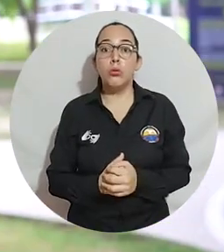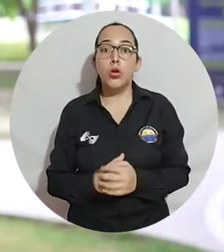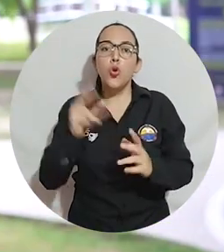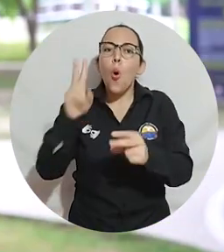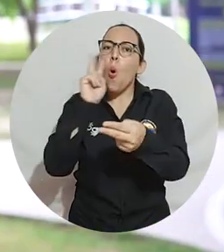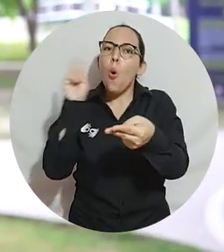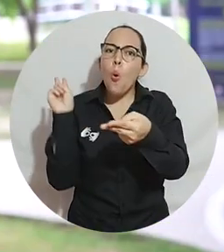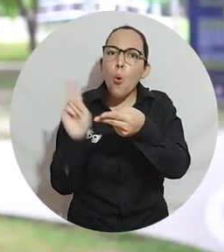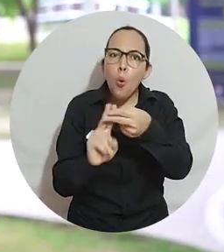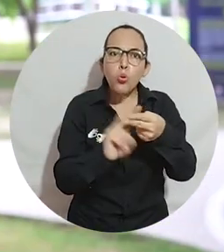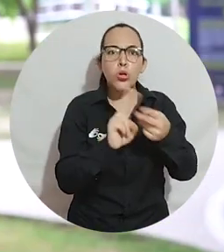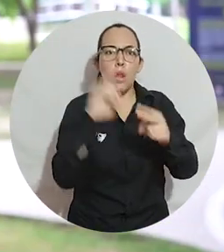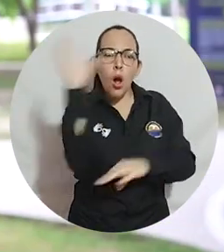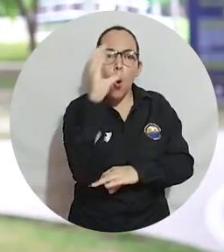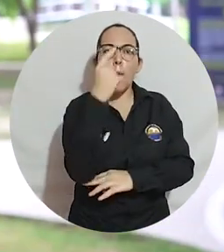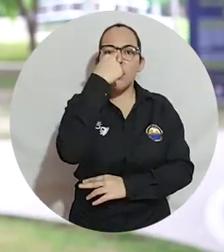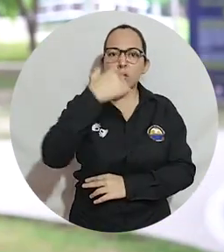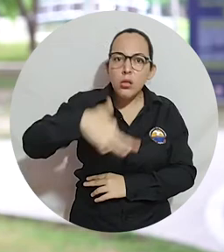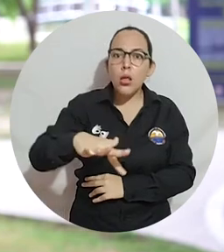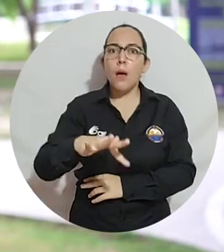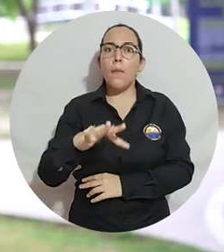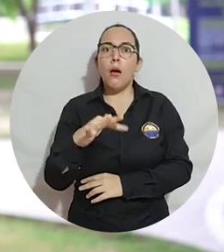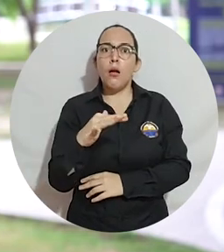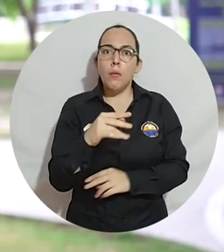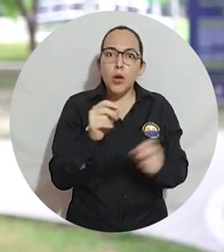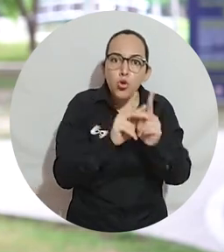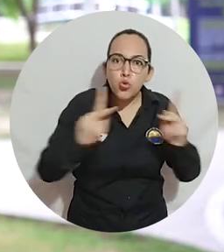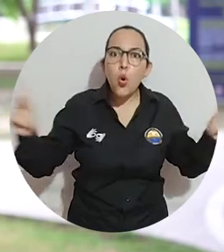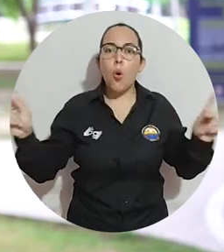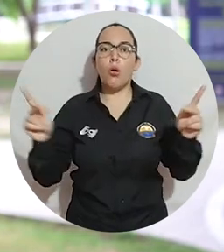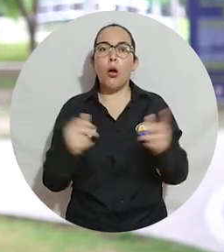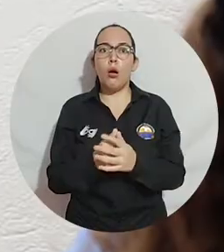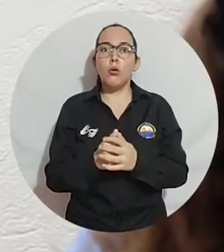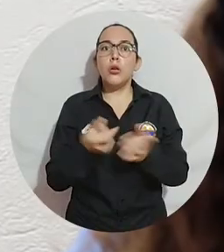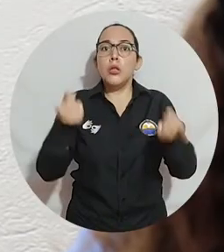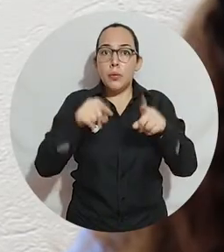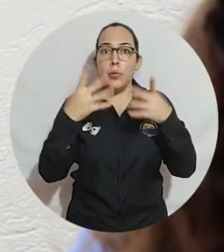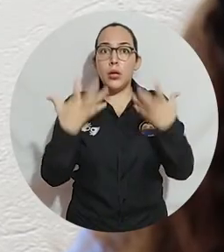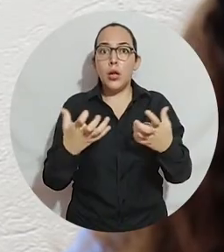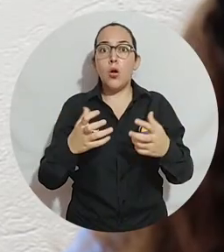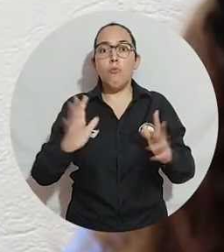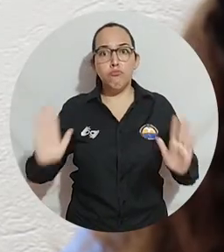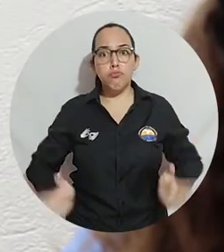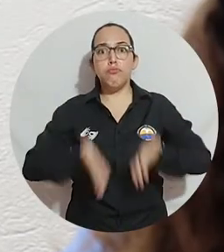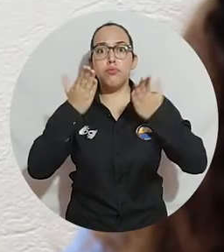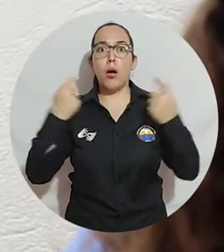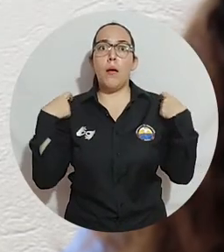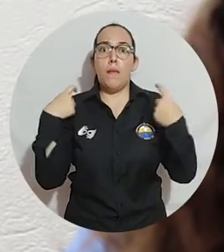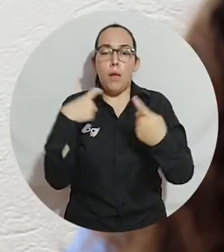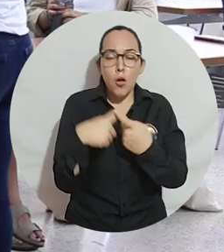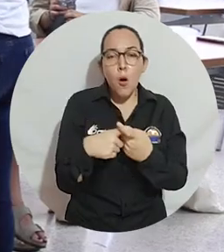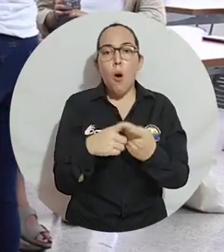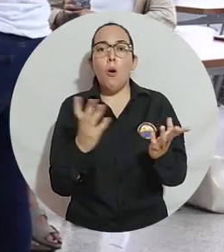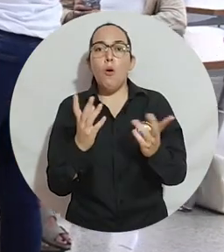quiero conocer a Colombia, a Santa Marta, a la gente de Colombia y también quiero mejorar mi nivel de español,